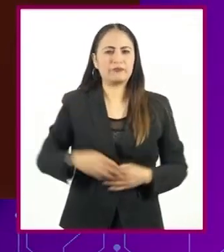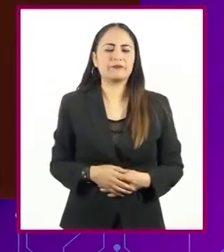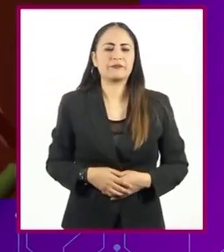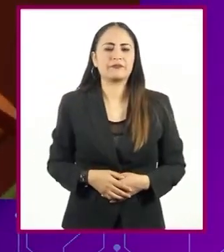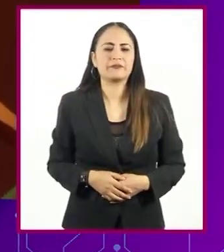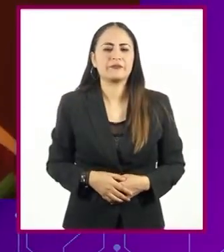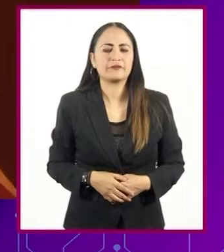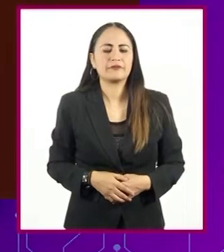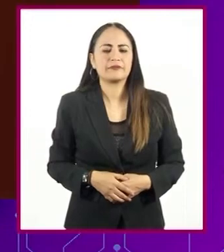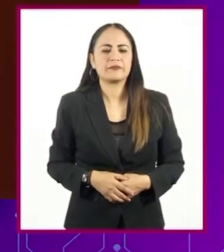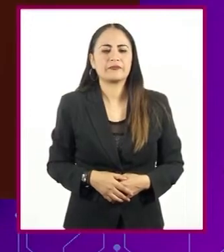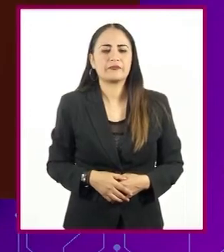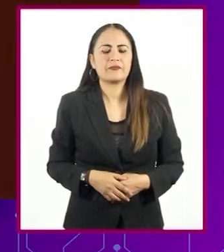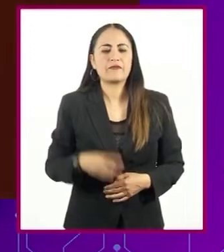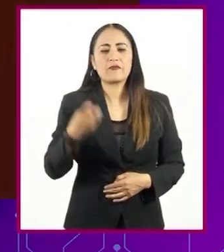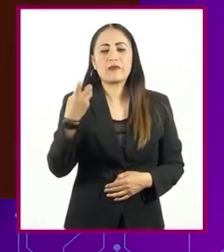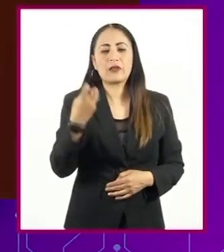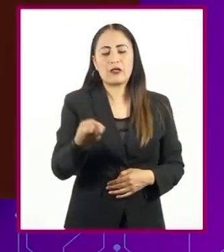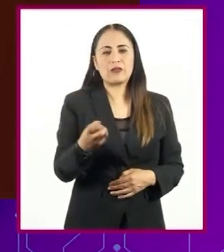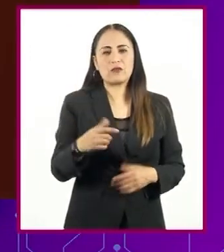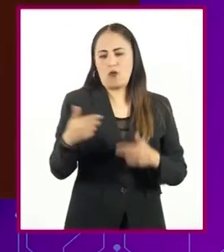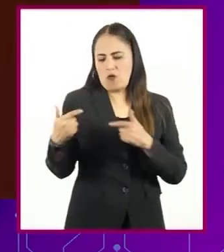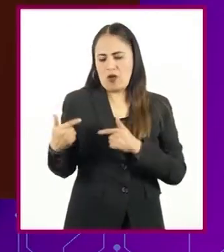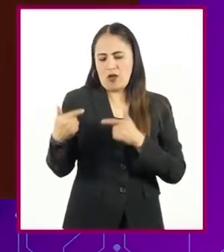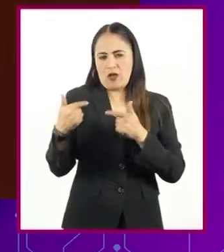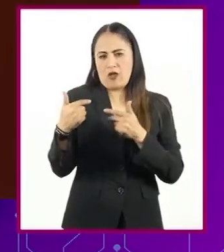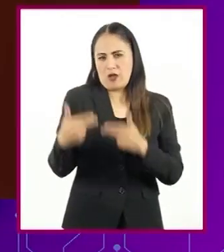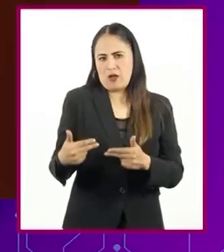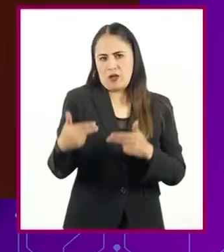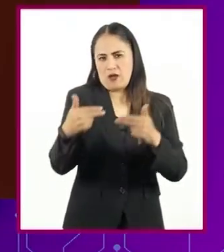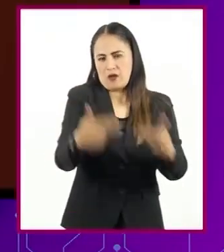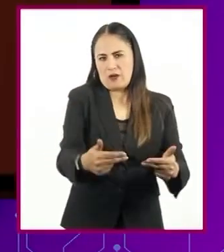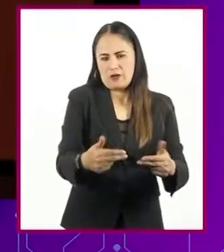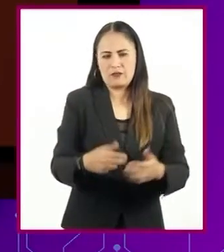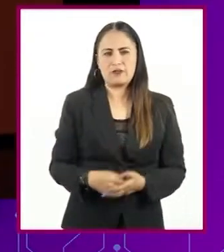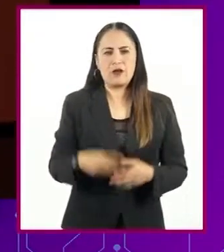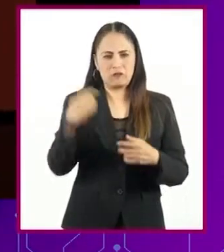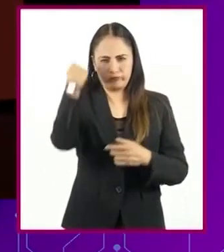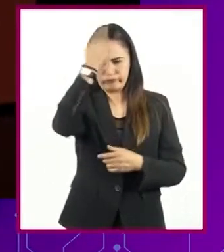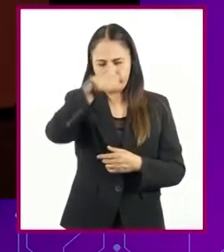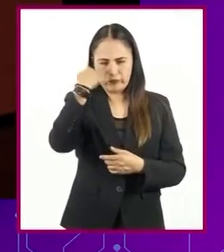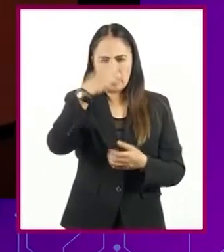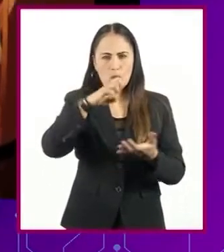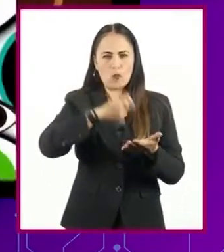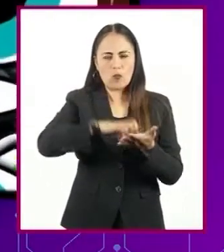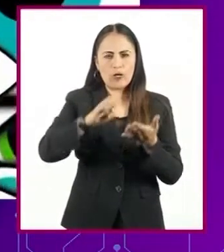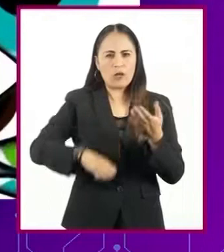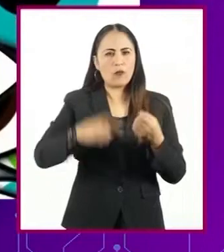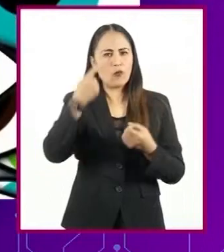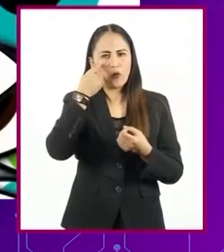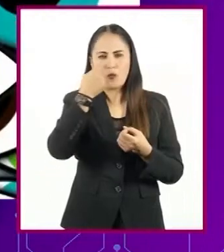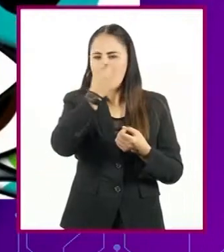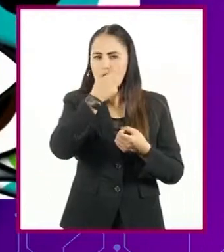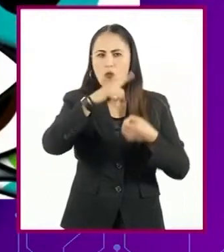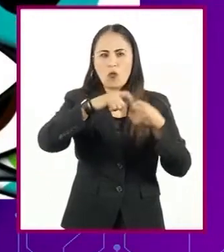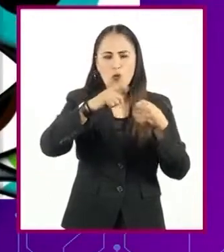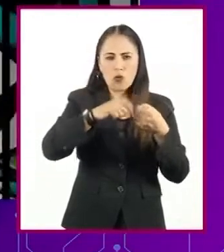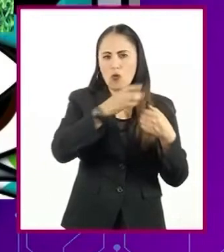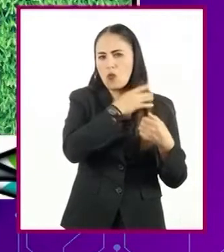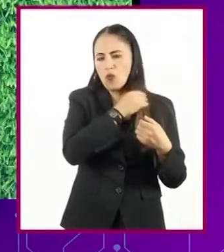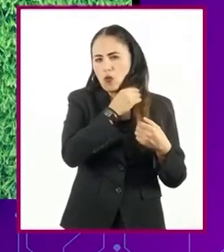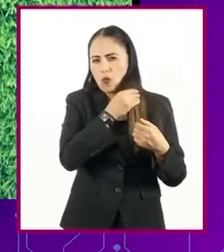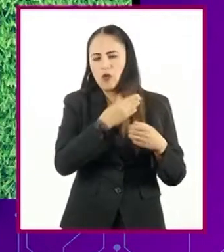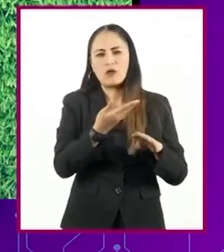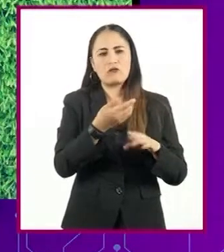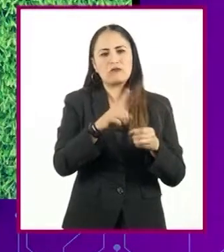ellos se encuentran los rasgos hereditarios. Por ejemplo, el color de ojos, de cabello y de piel.